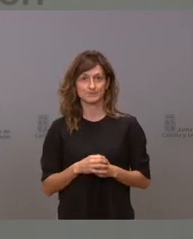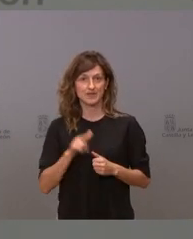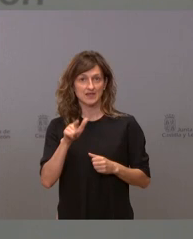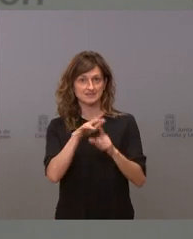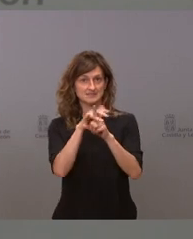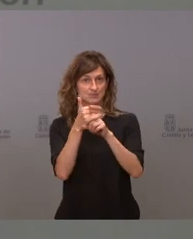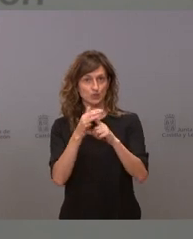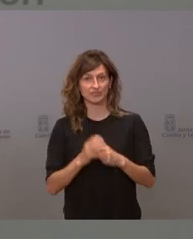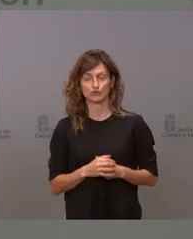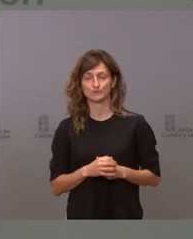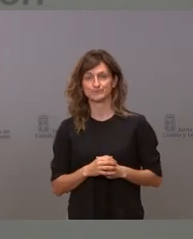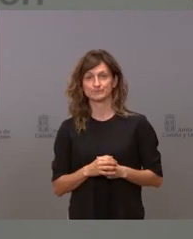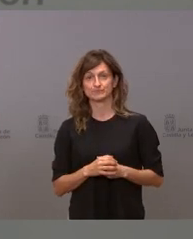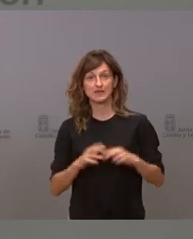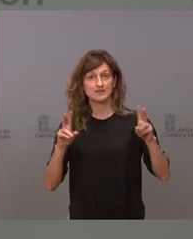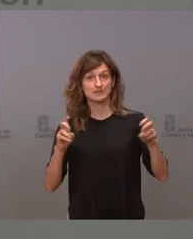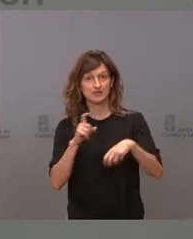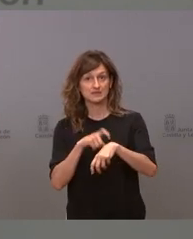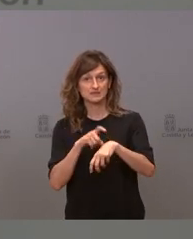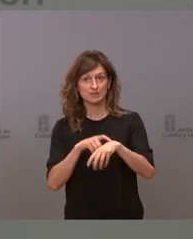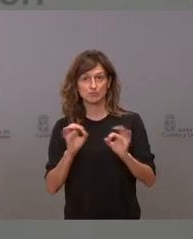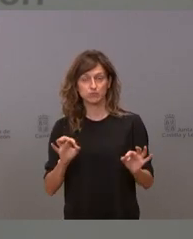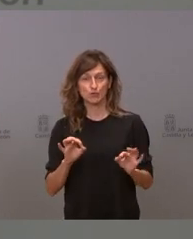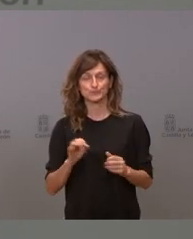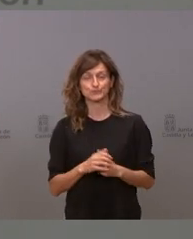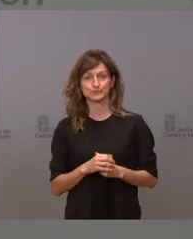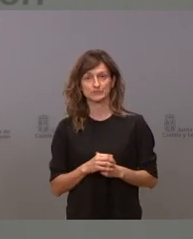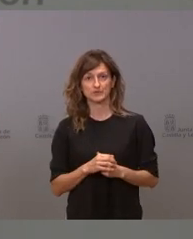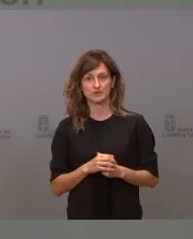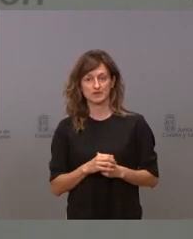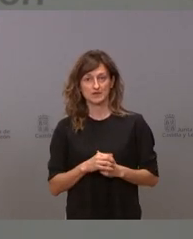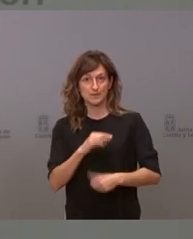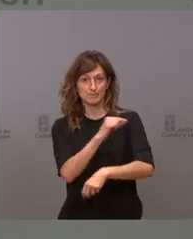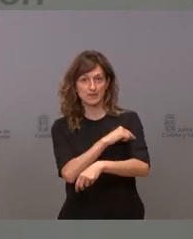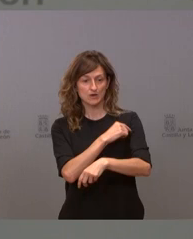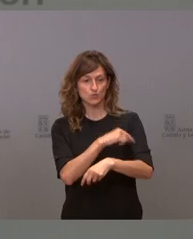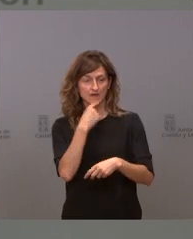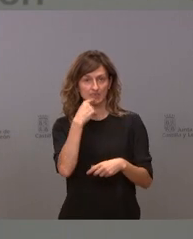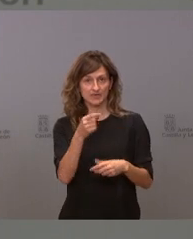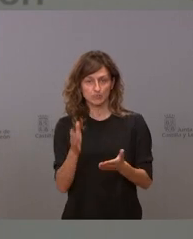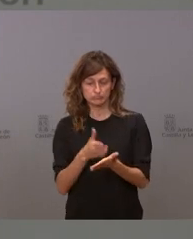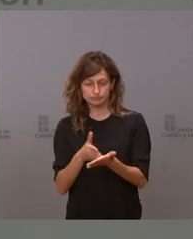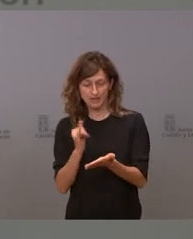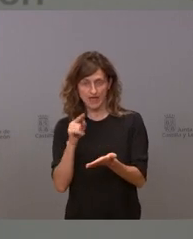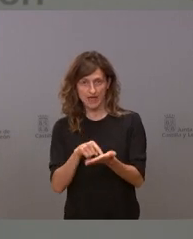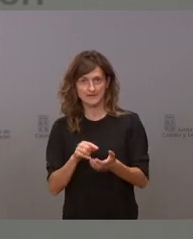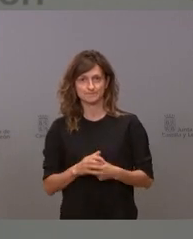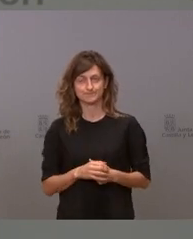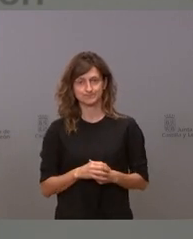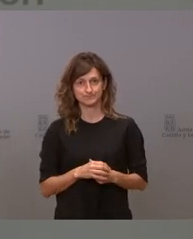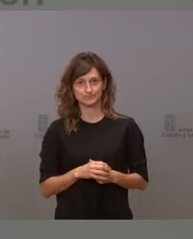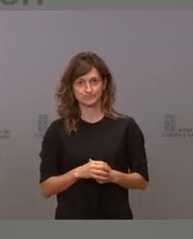situación sobre el tiempo transcurrido desde la vacuna se lo voy a decir porque lo tengo aquí así que